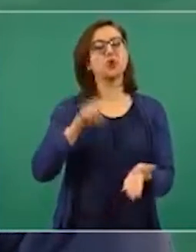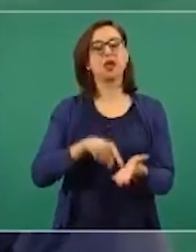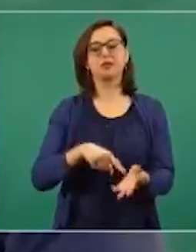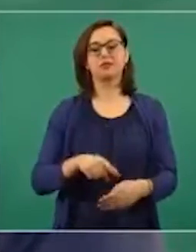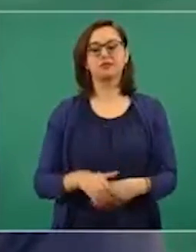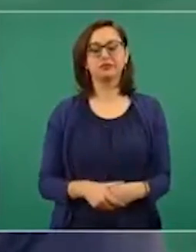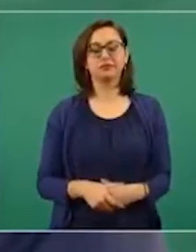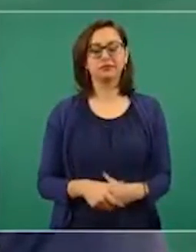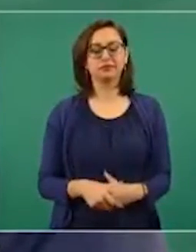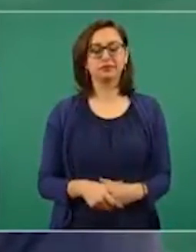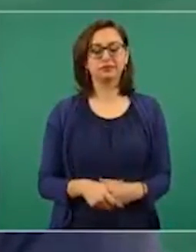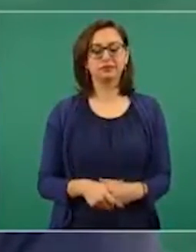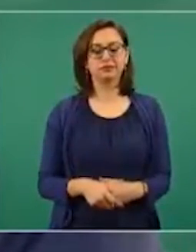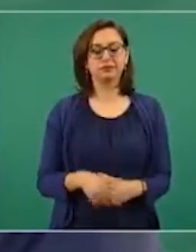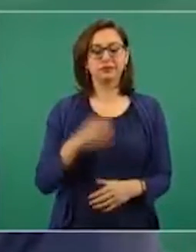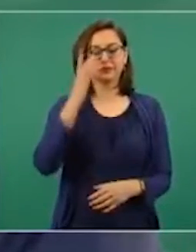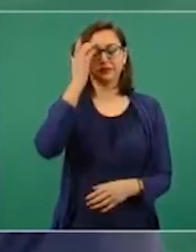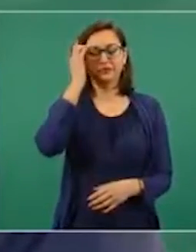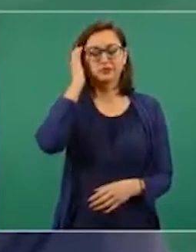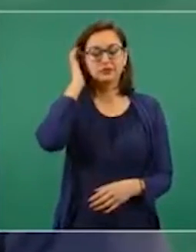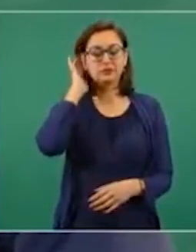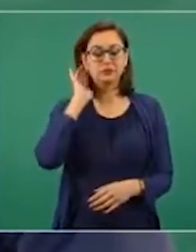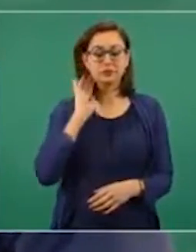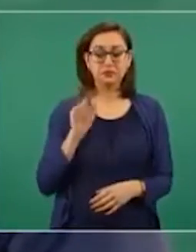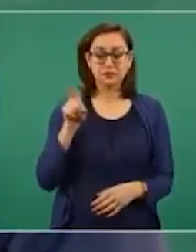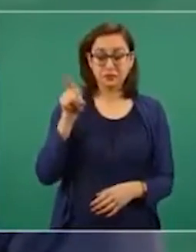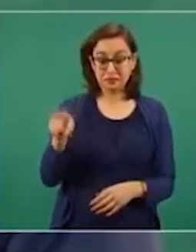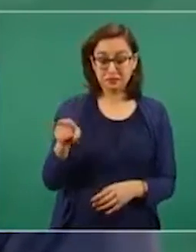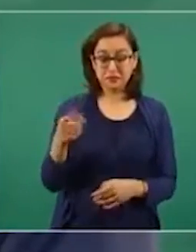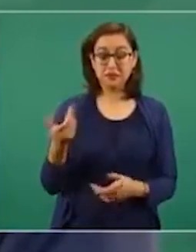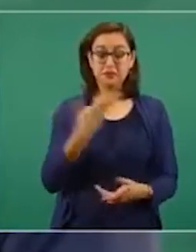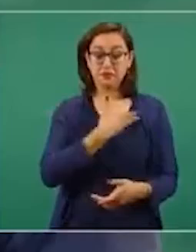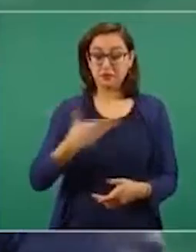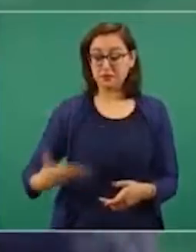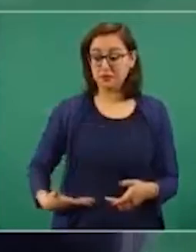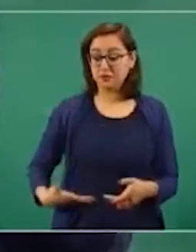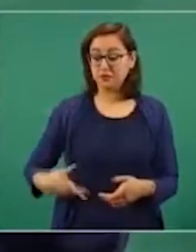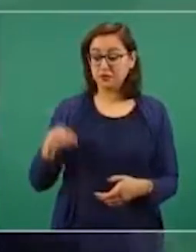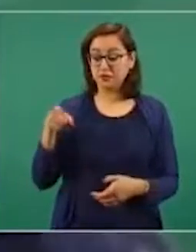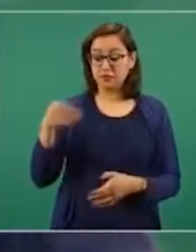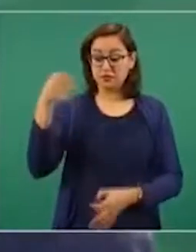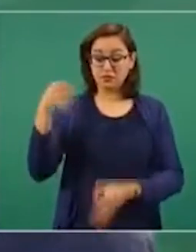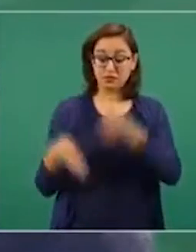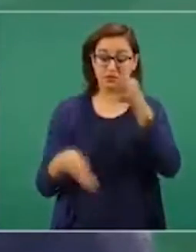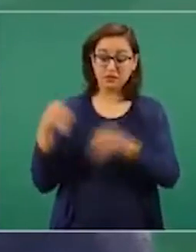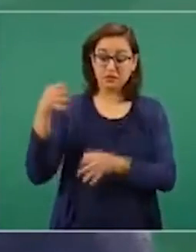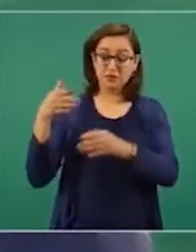Si no se amplía el periodo, quien llegue